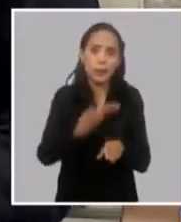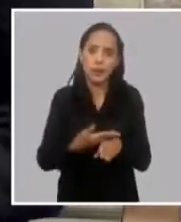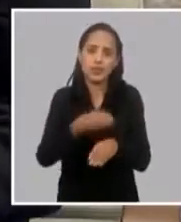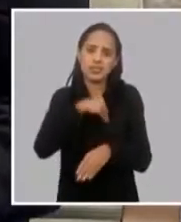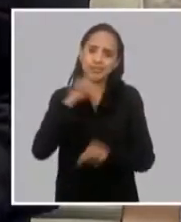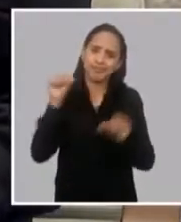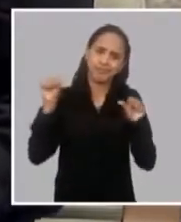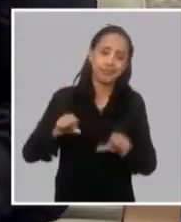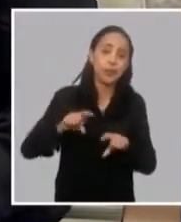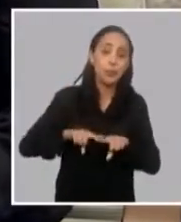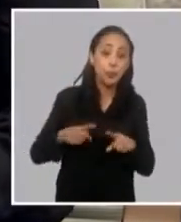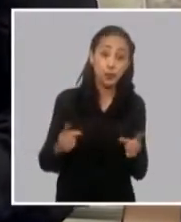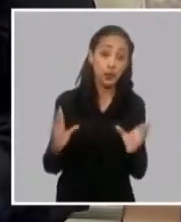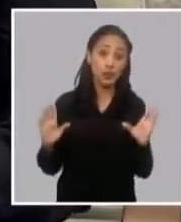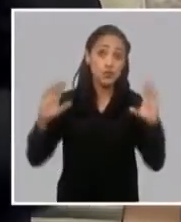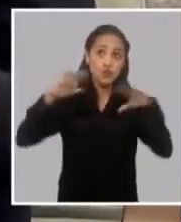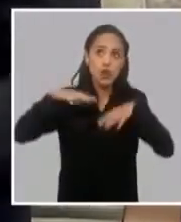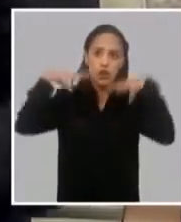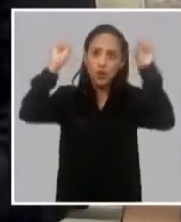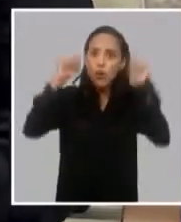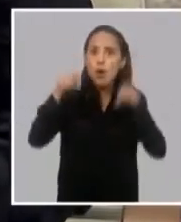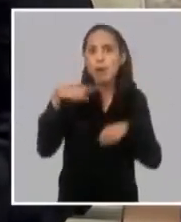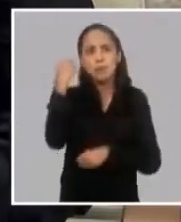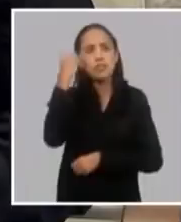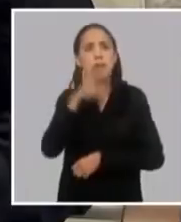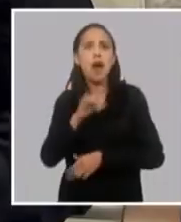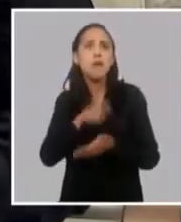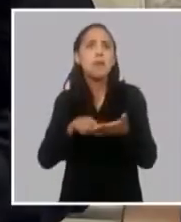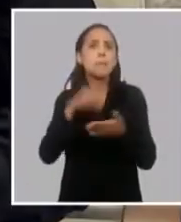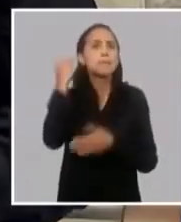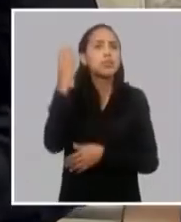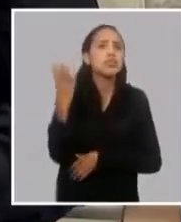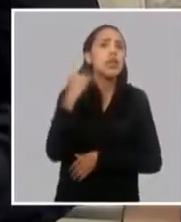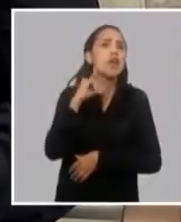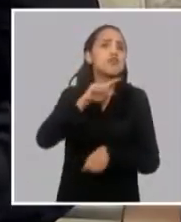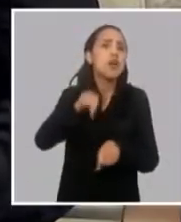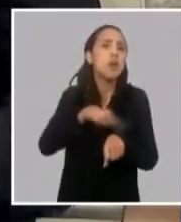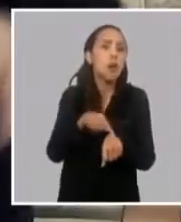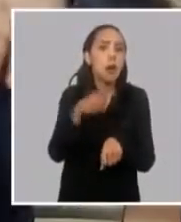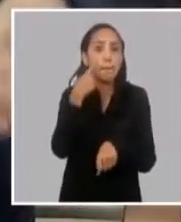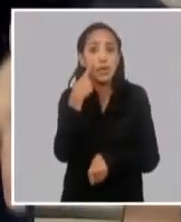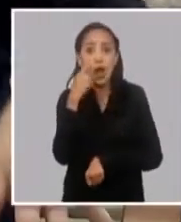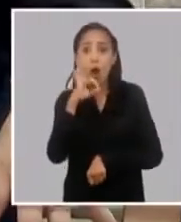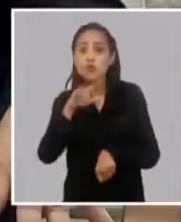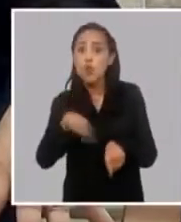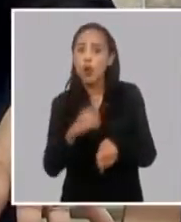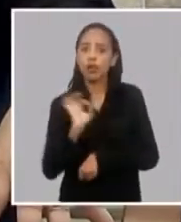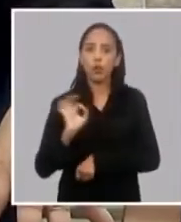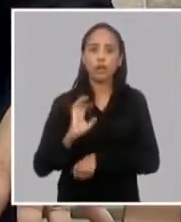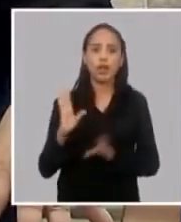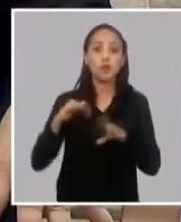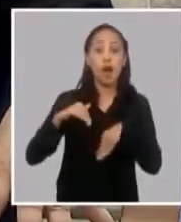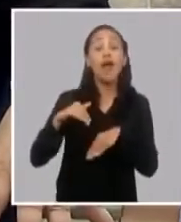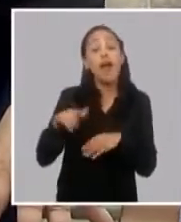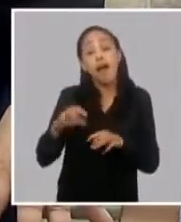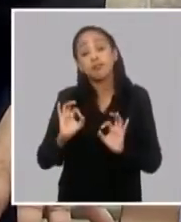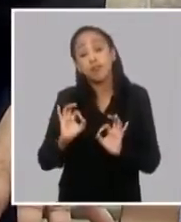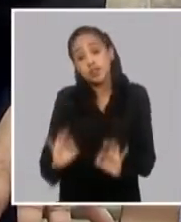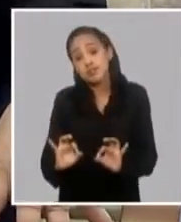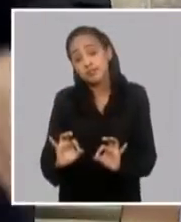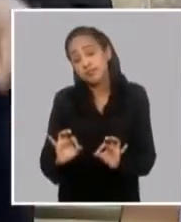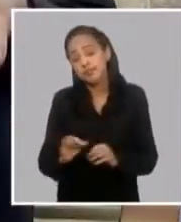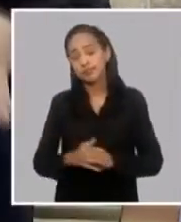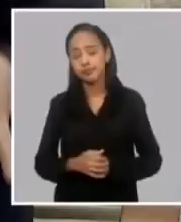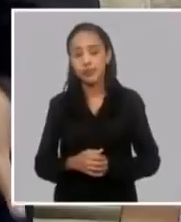prolongado las horas sin servicio. Ahora, con la entrada de Guitera, de